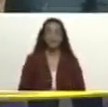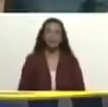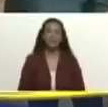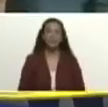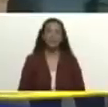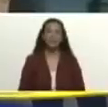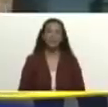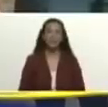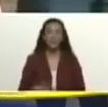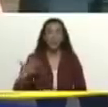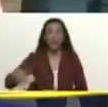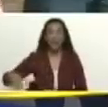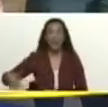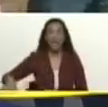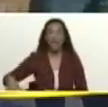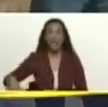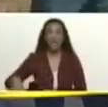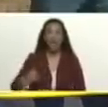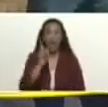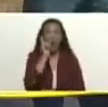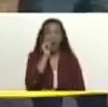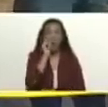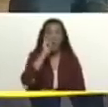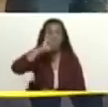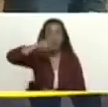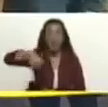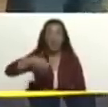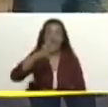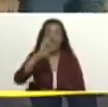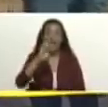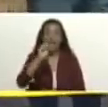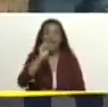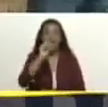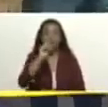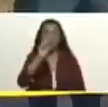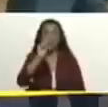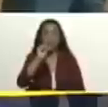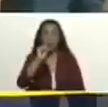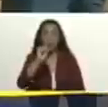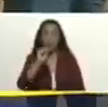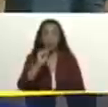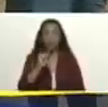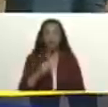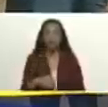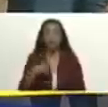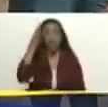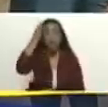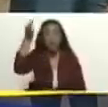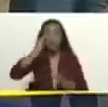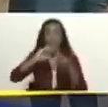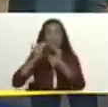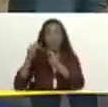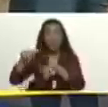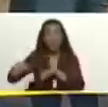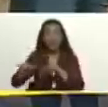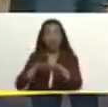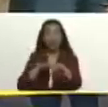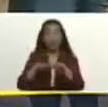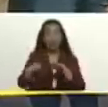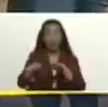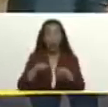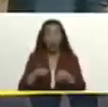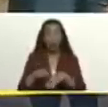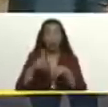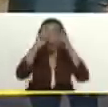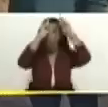tengo aquí a mi izquierda Jesús Moreno Jesús Moreno es un dirigente popular del consejo comunal de una